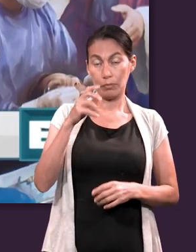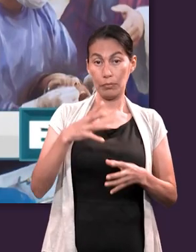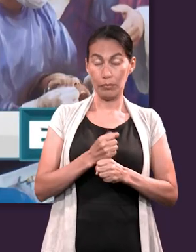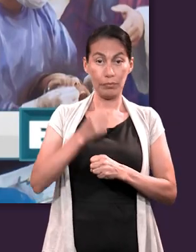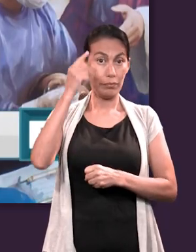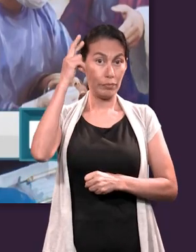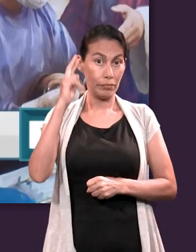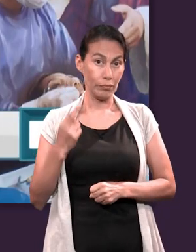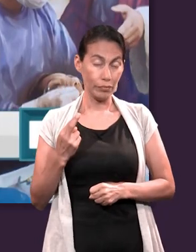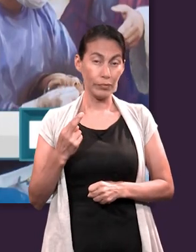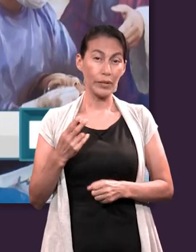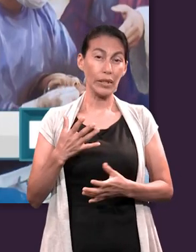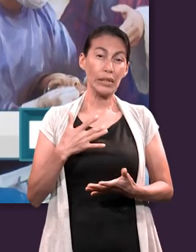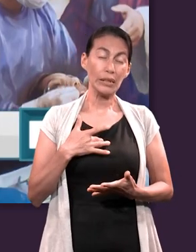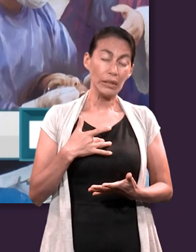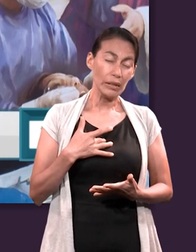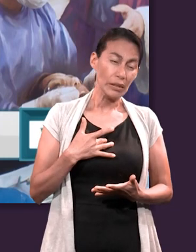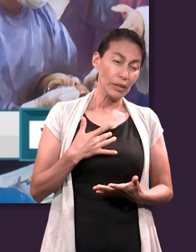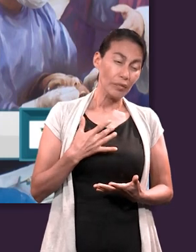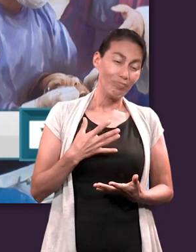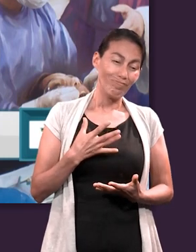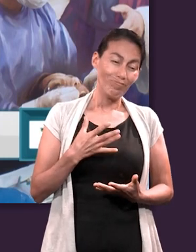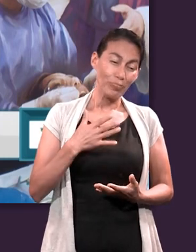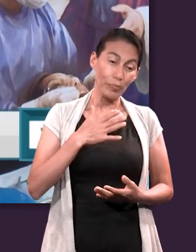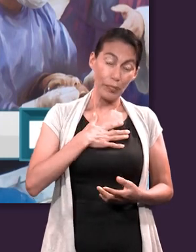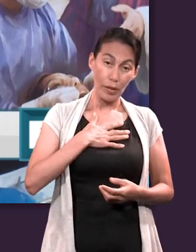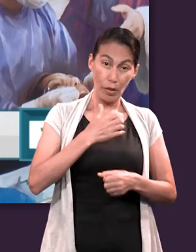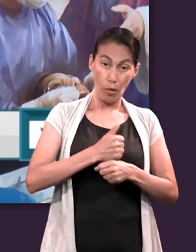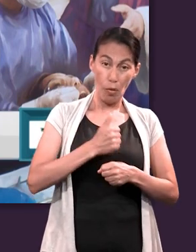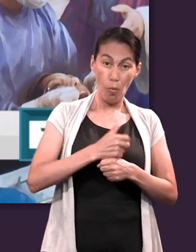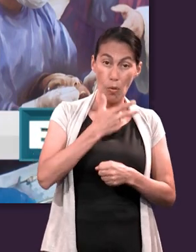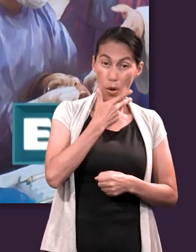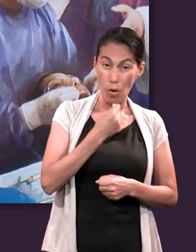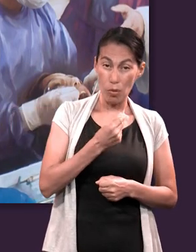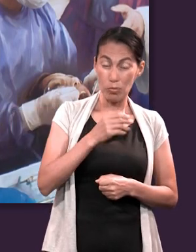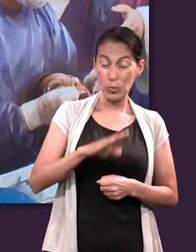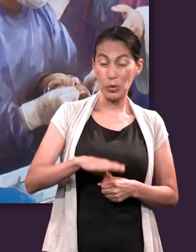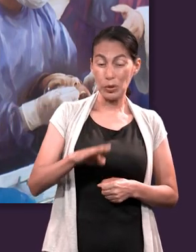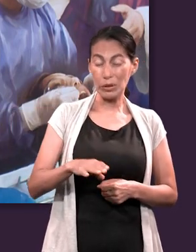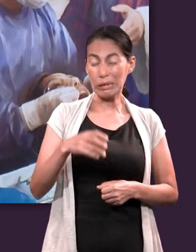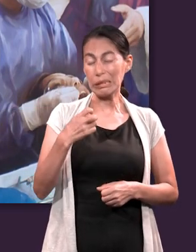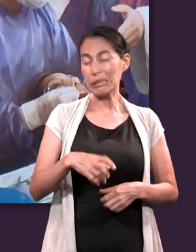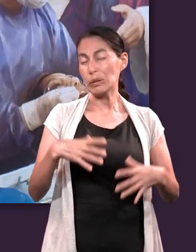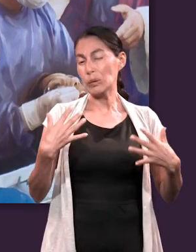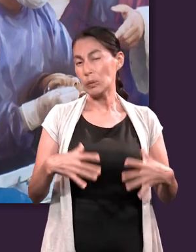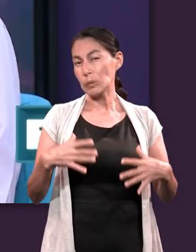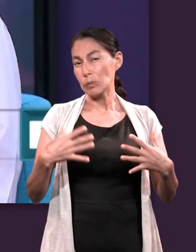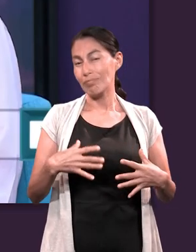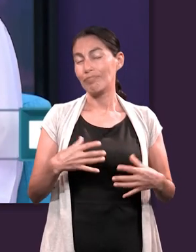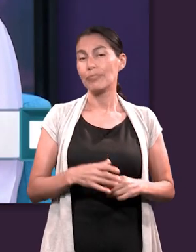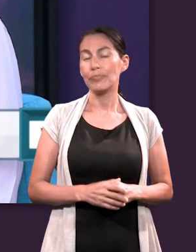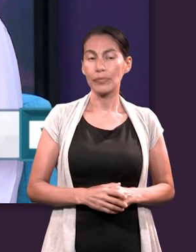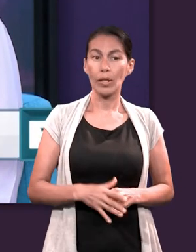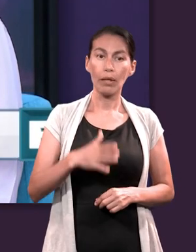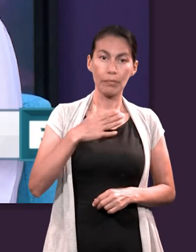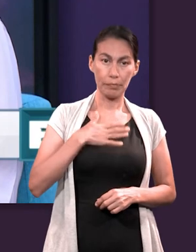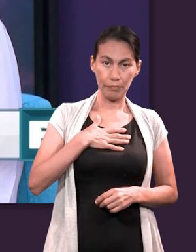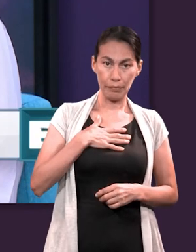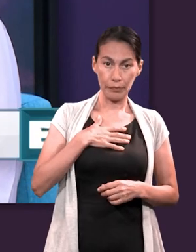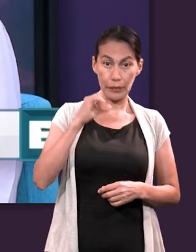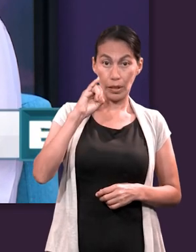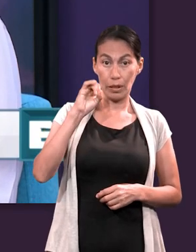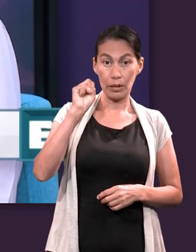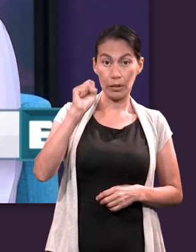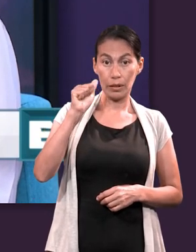Vadilla y debería decir que el momento más triste fue la muerte de mi abuelo. Soy Isai Ramírez y